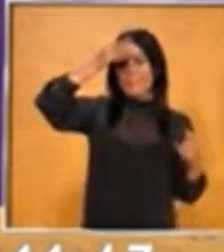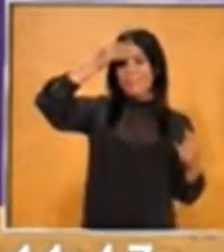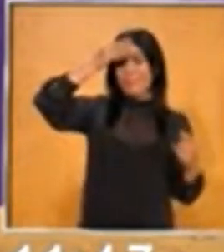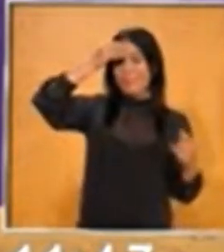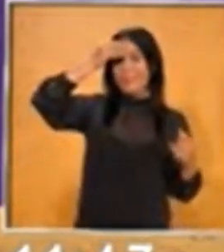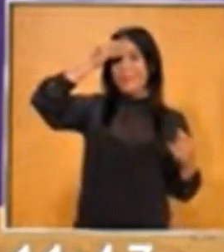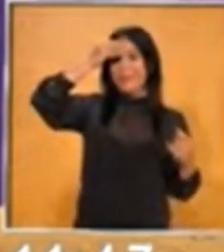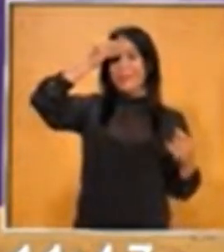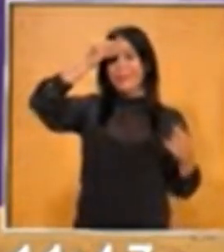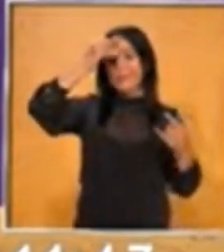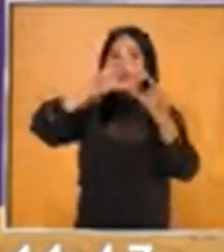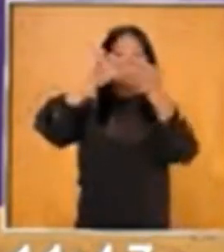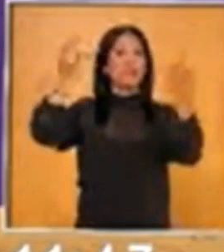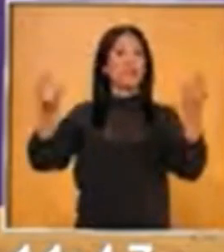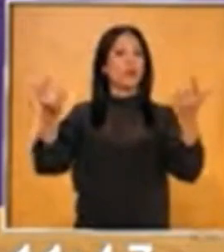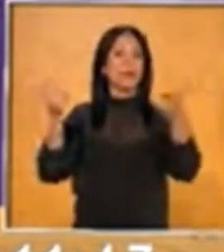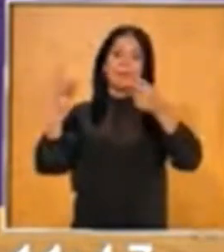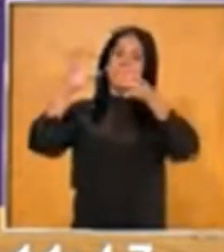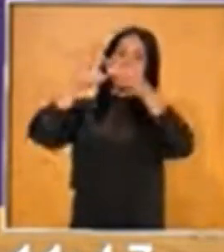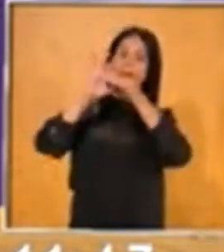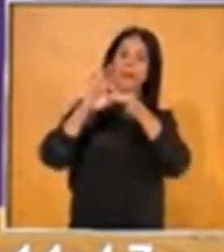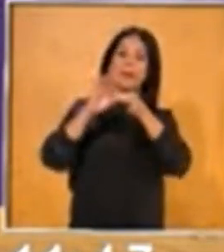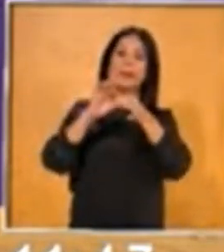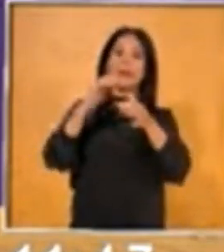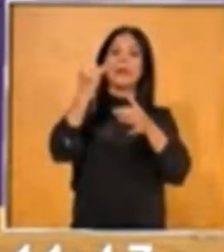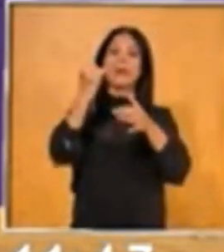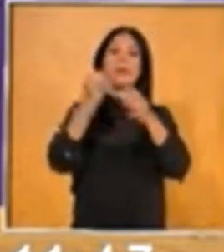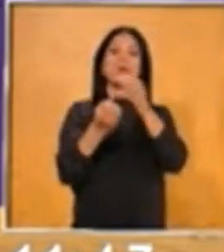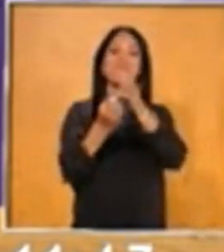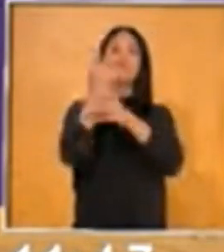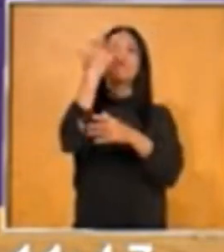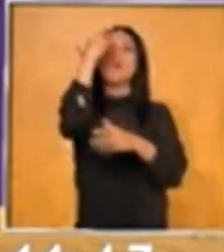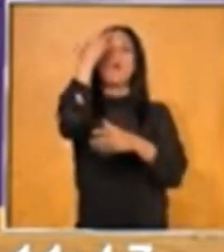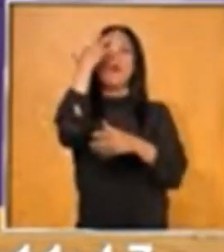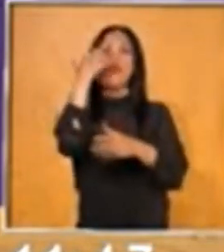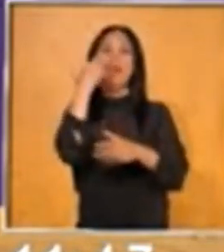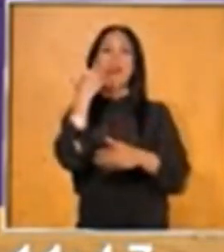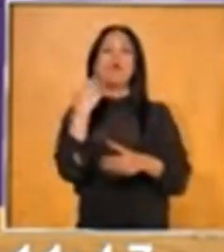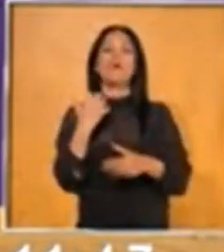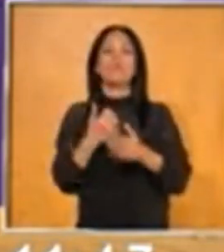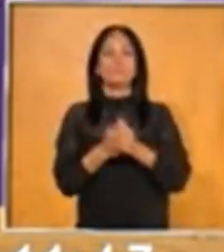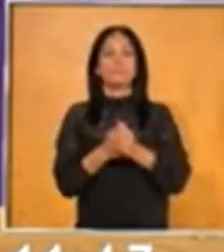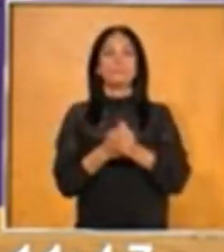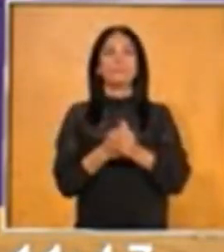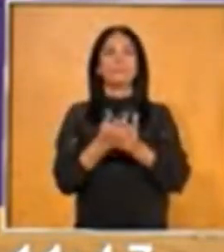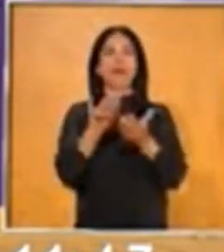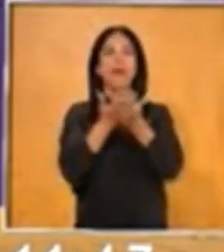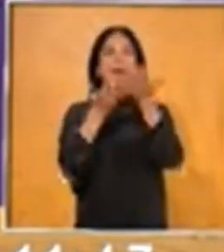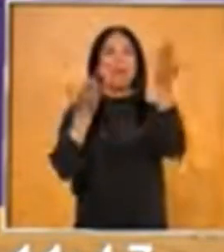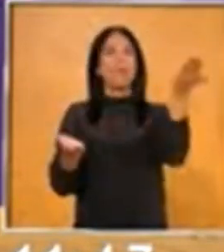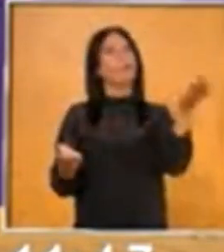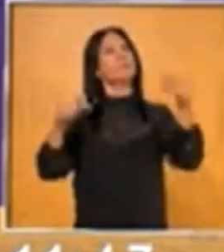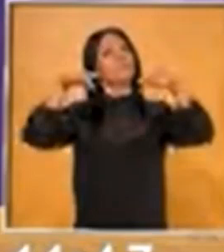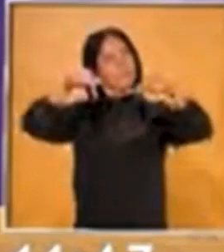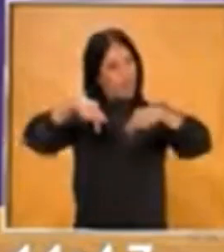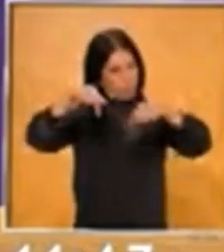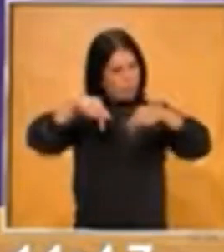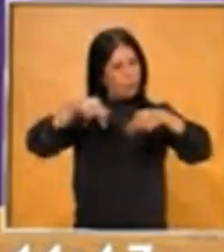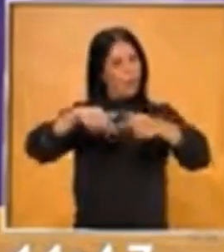donde vivo. Vamos a empezar, primero que nada, a situarnos ahorita en el presente.